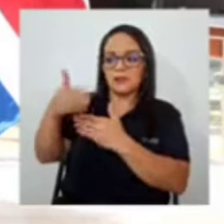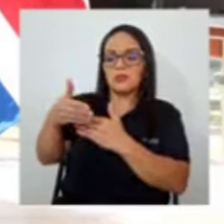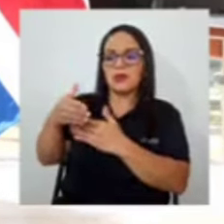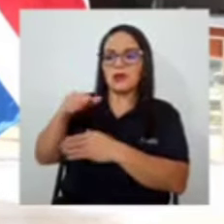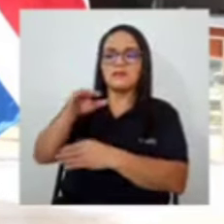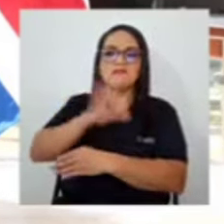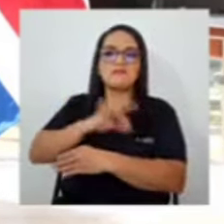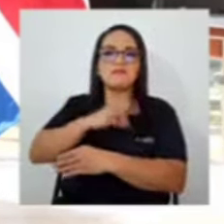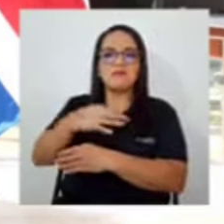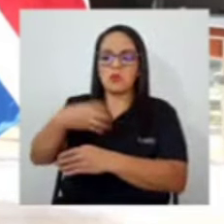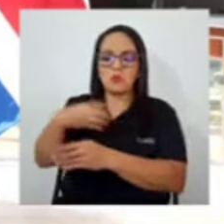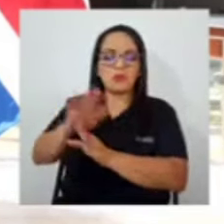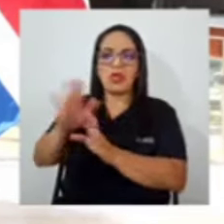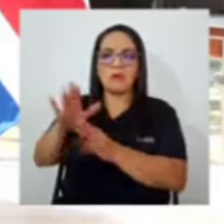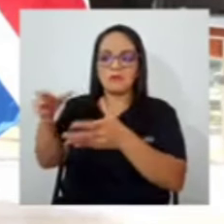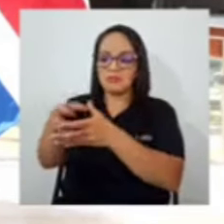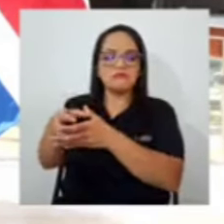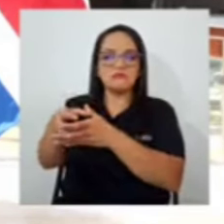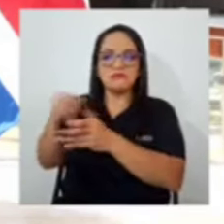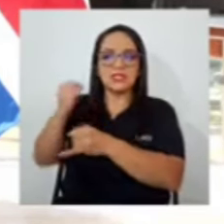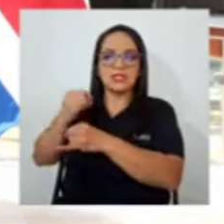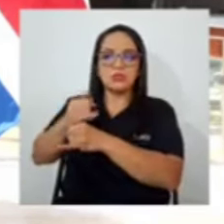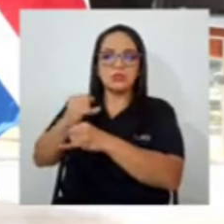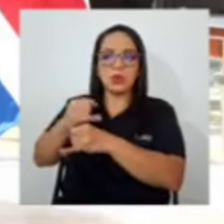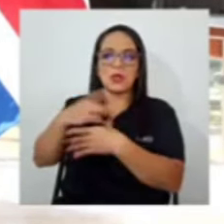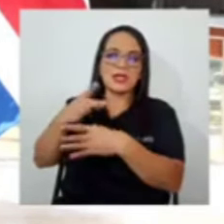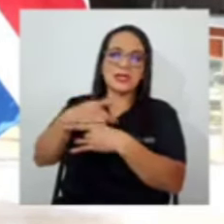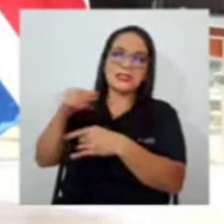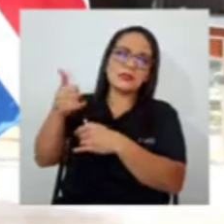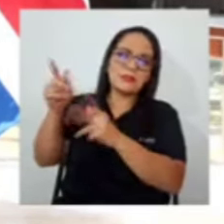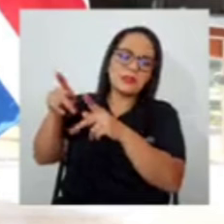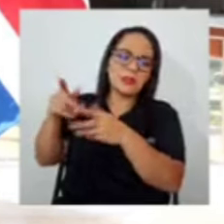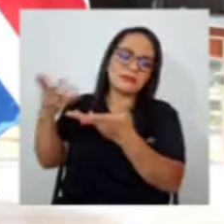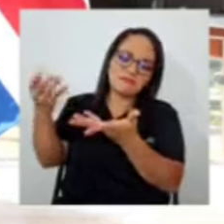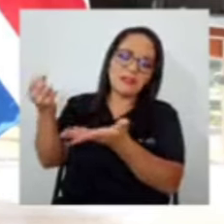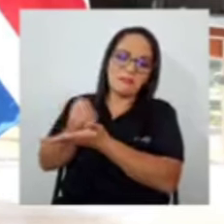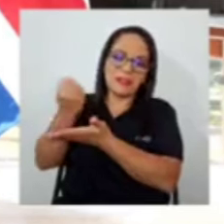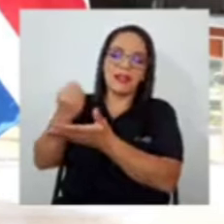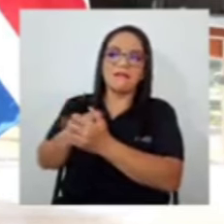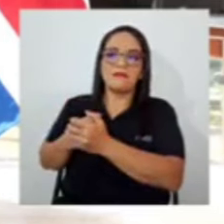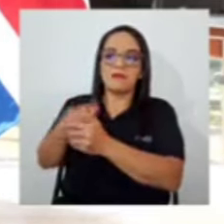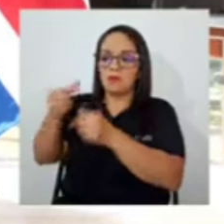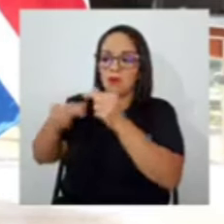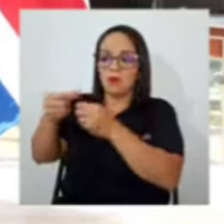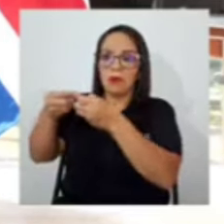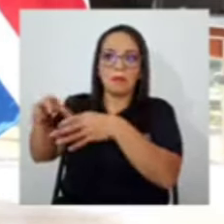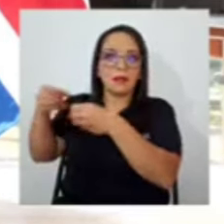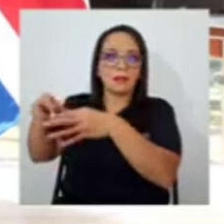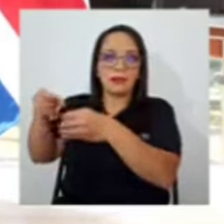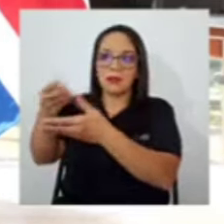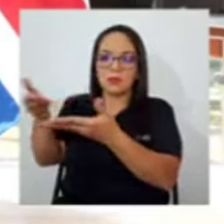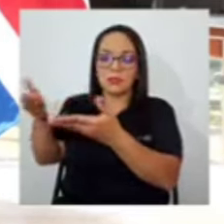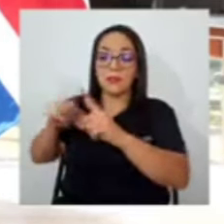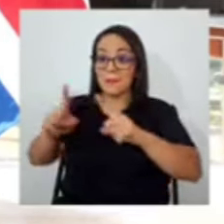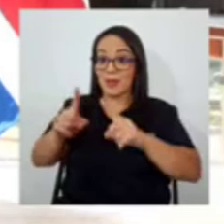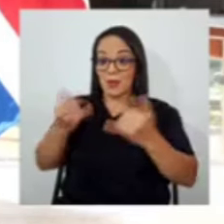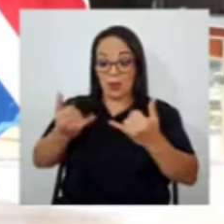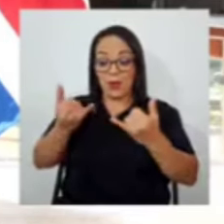propio de sus empleados y de otros intereses lamentables, empezó a perder plata. Nosotros en esta